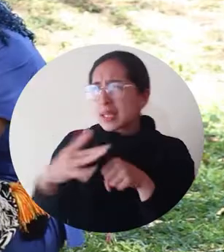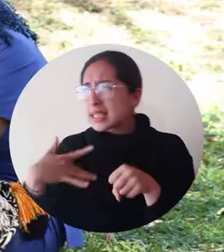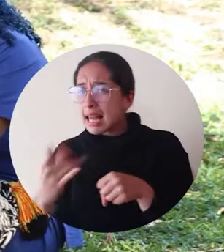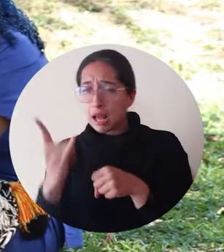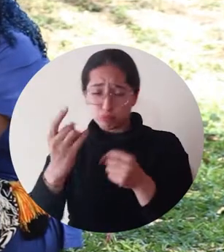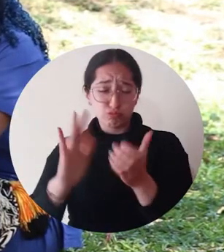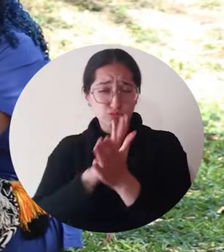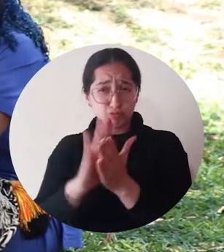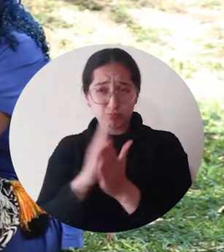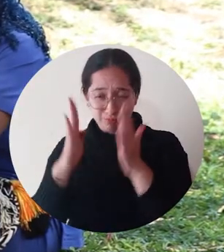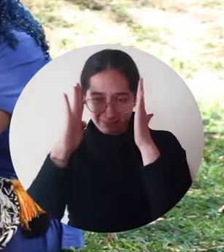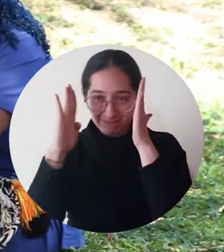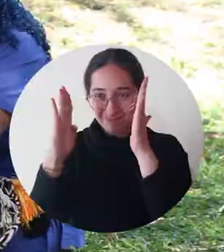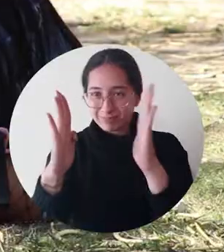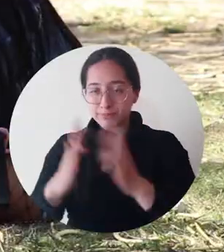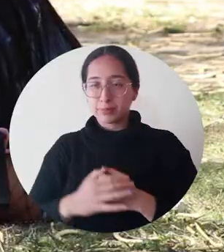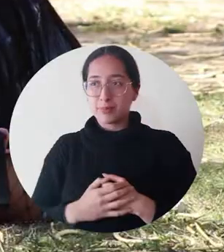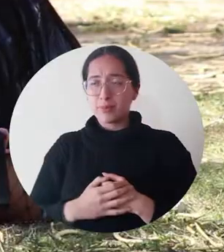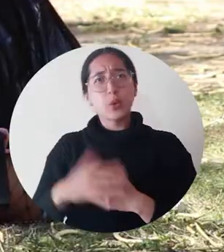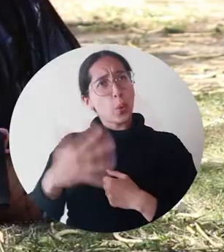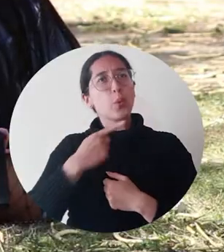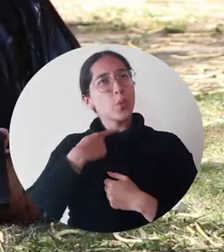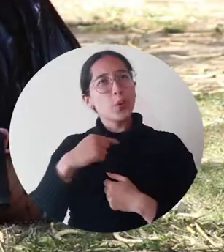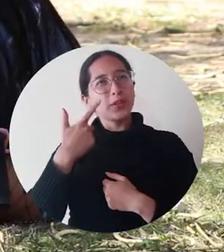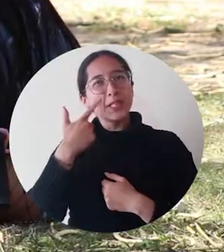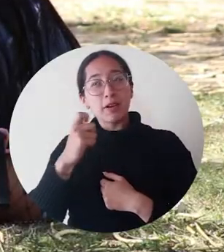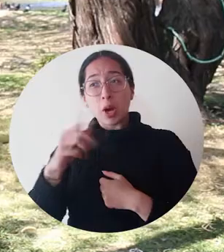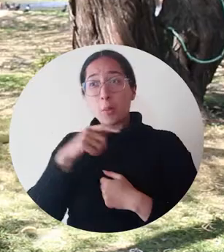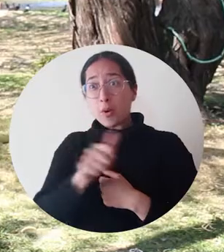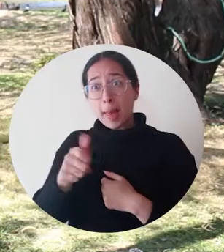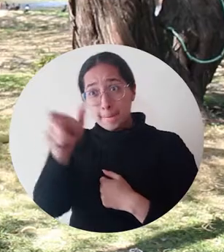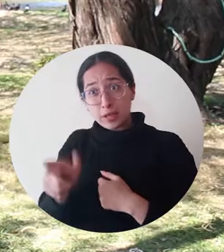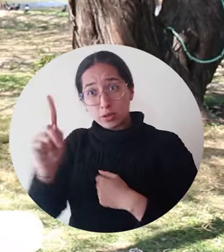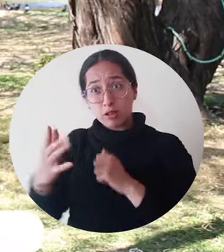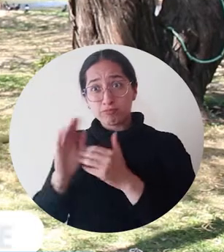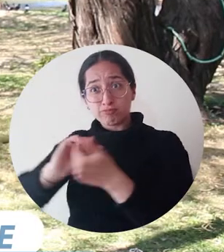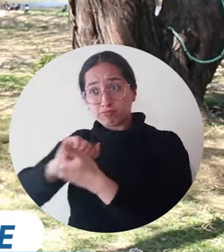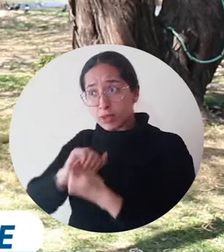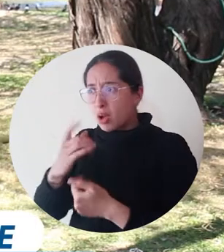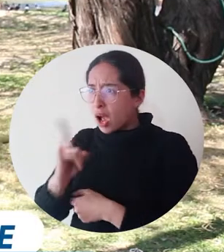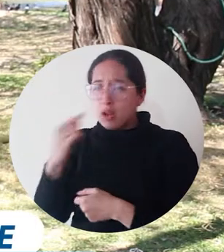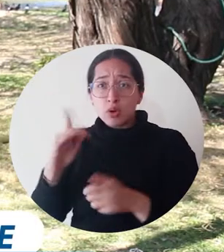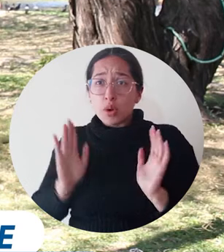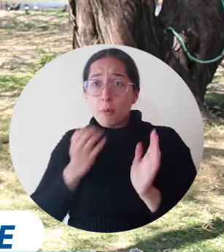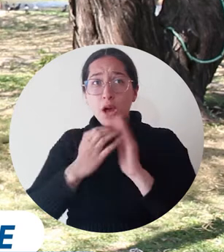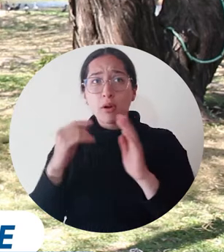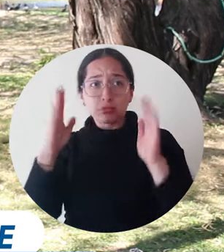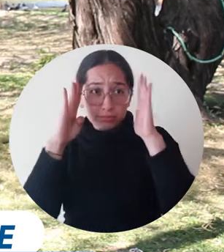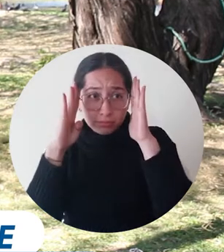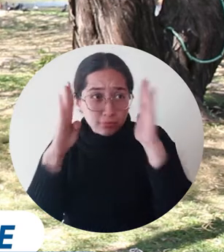pasando. Me encantó, la experiencia fue maravillosa, de cómo un facilitador puede ayudar a una persona simplemente